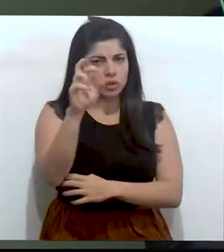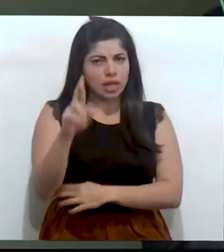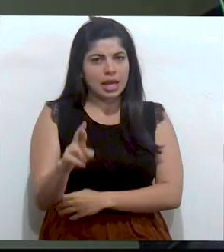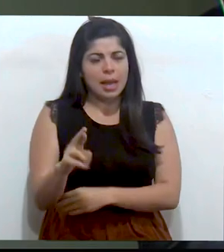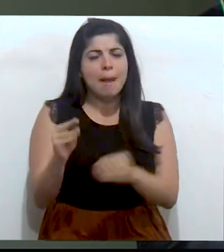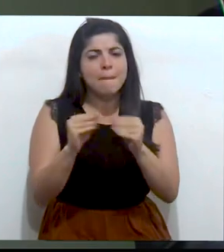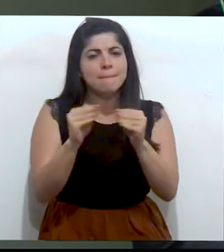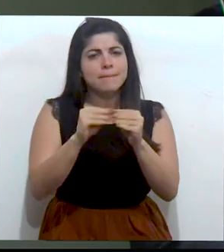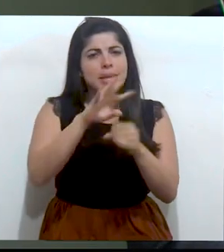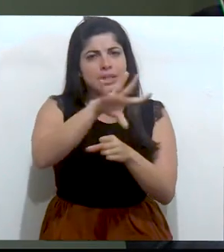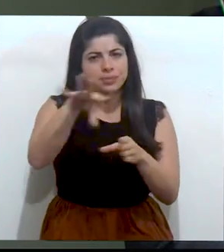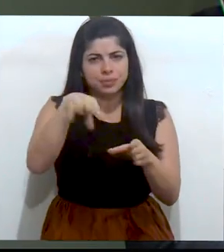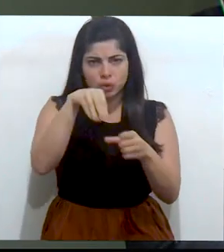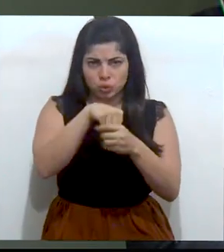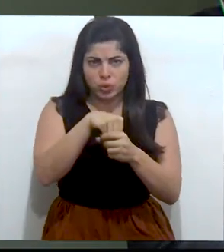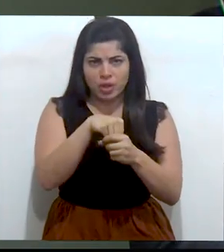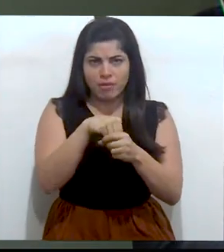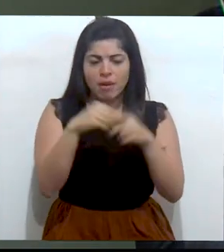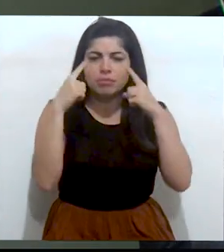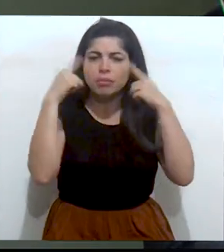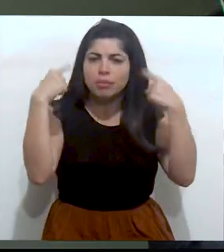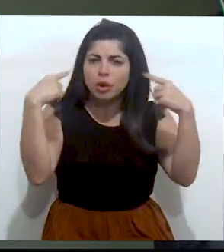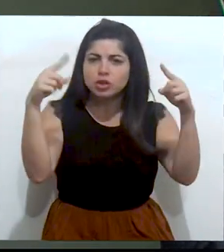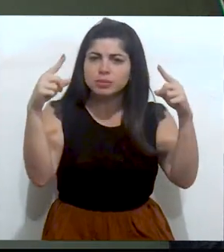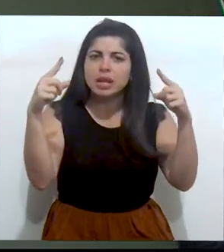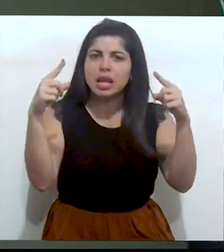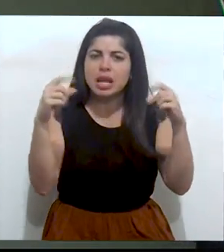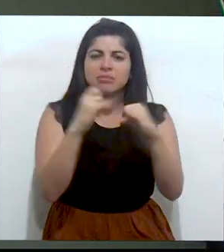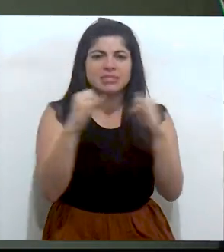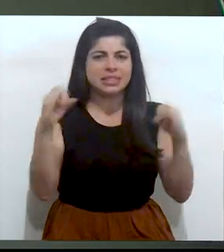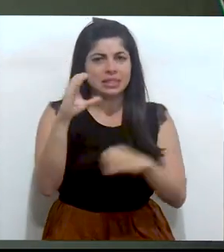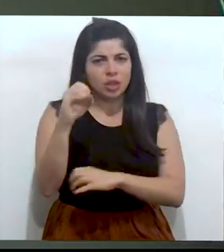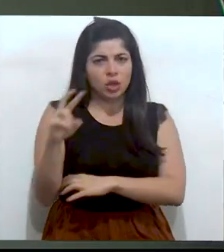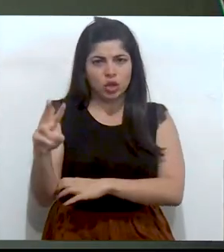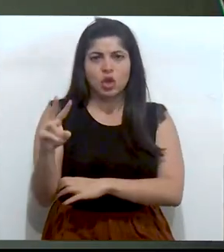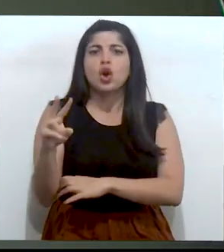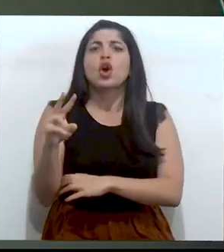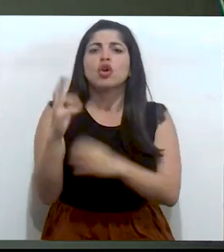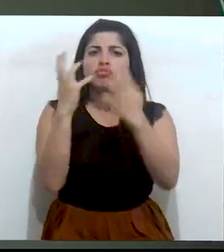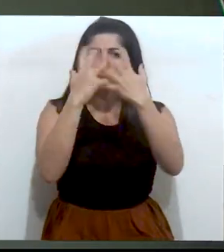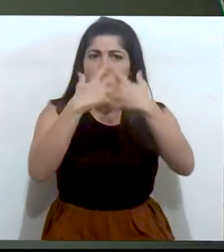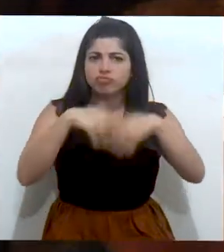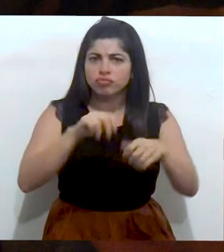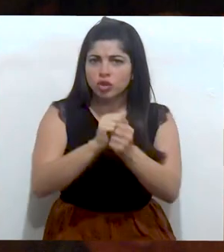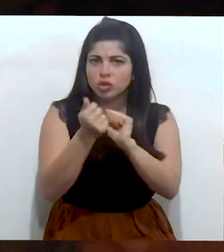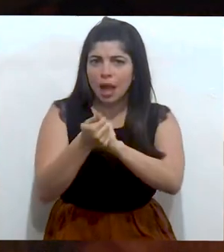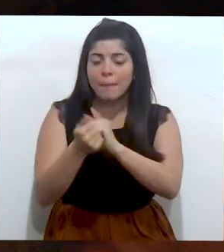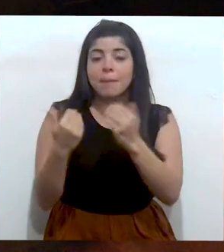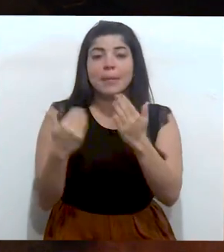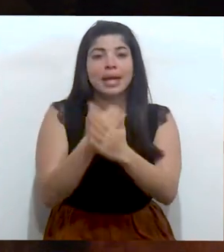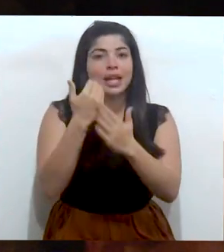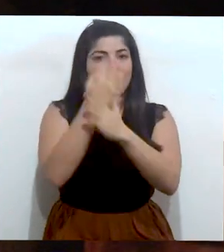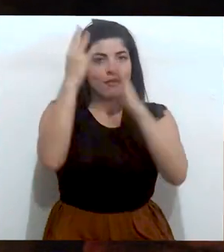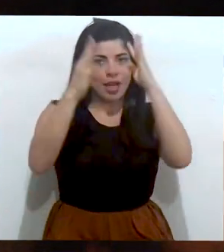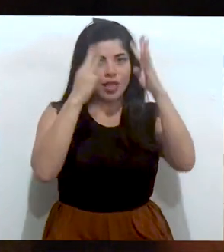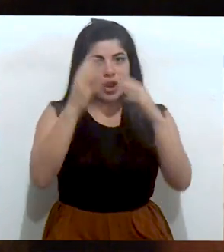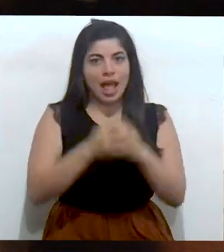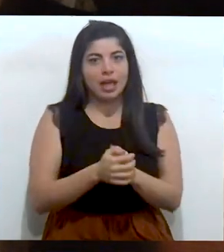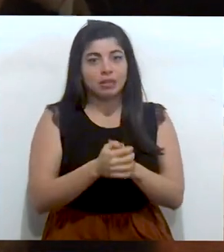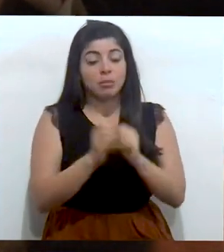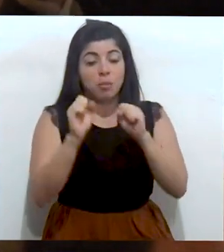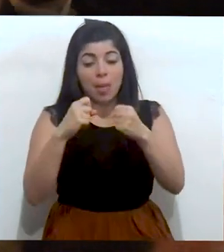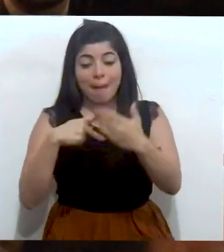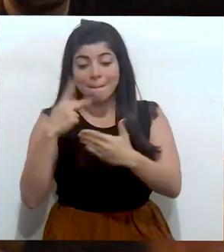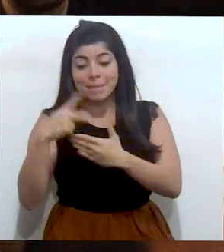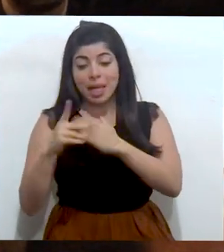más inclusiva, próspera, descarbonizada, resiliente e innovadora. El